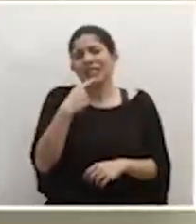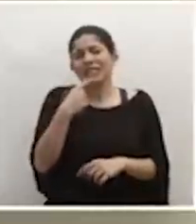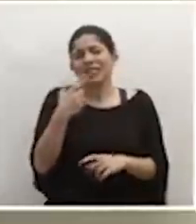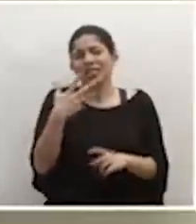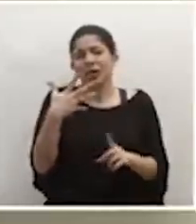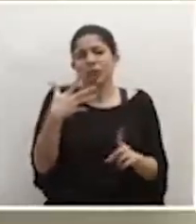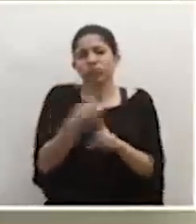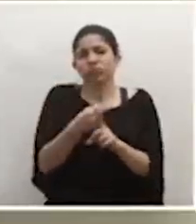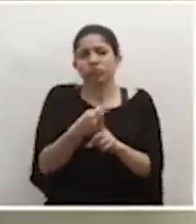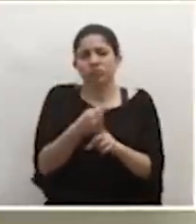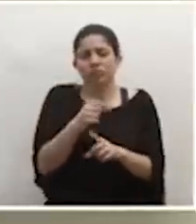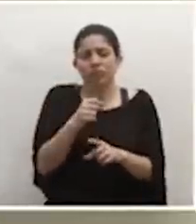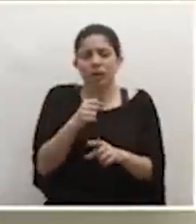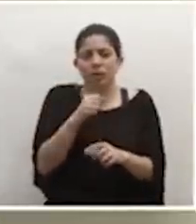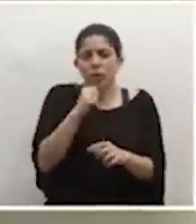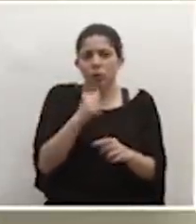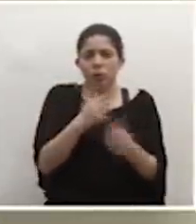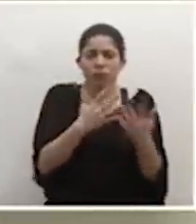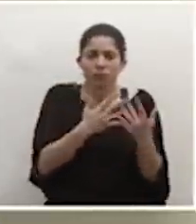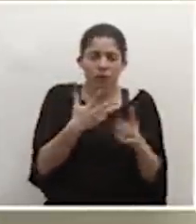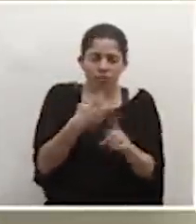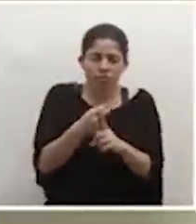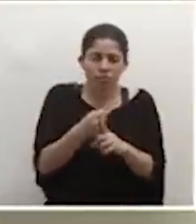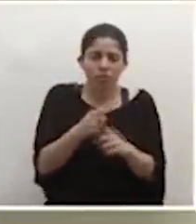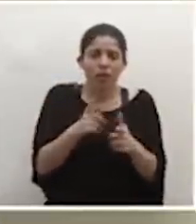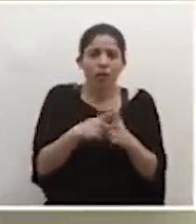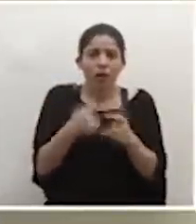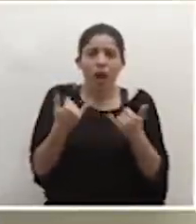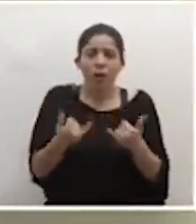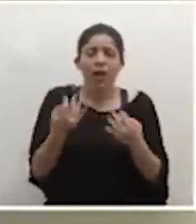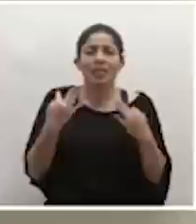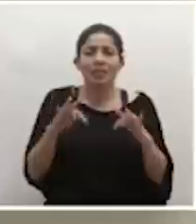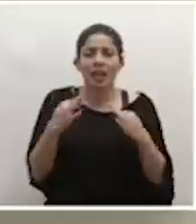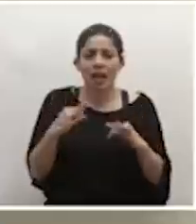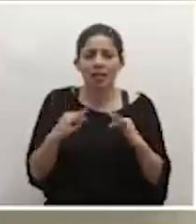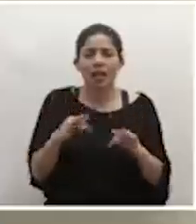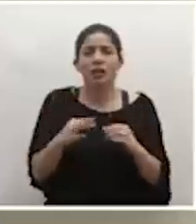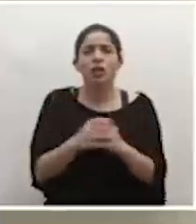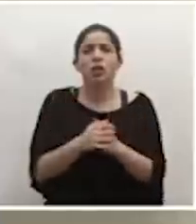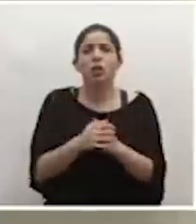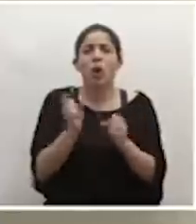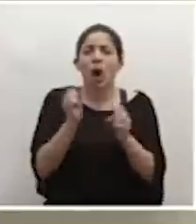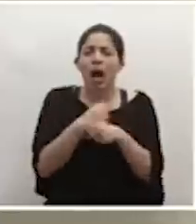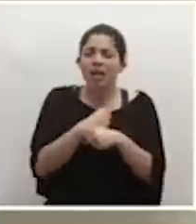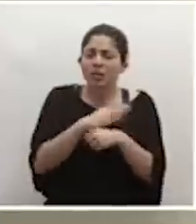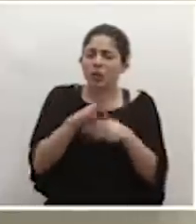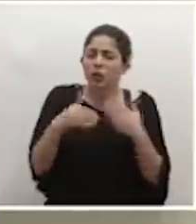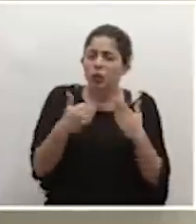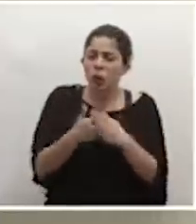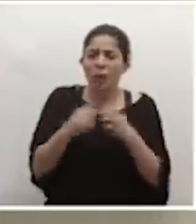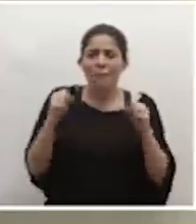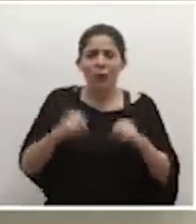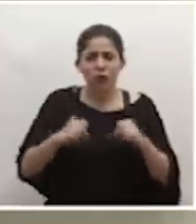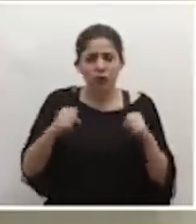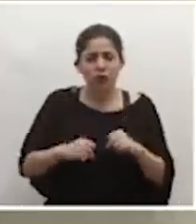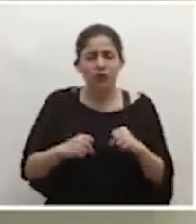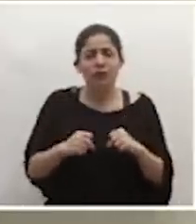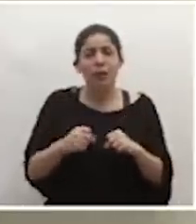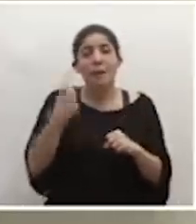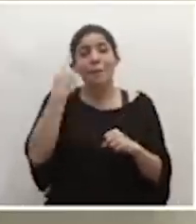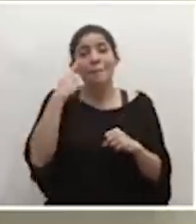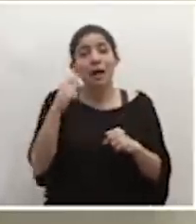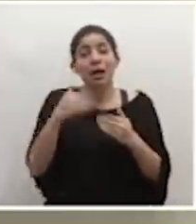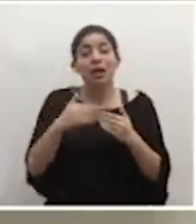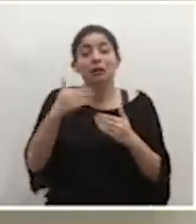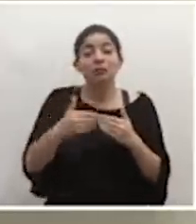intempestuosa y se puede decir así. Estamos tratando justamente de hacer todo lo posible para que las